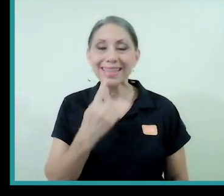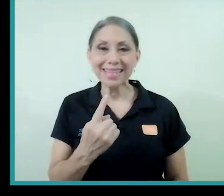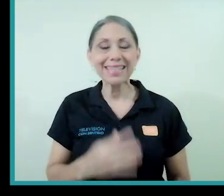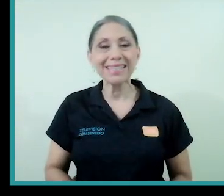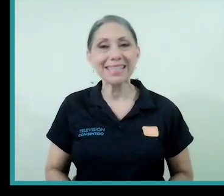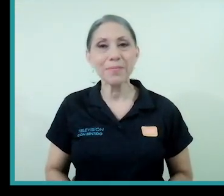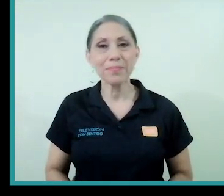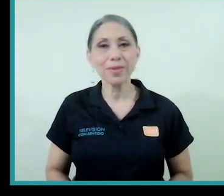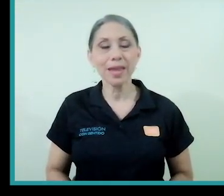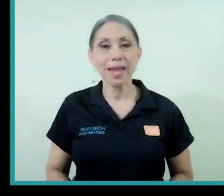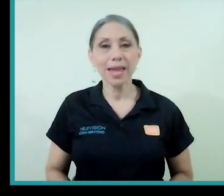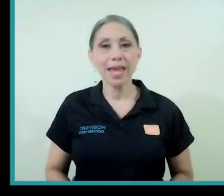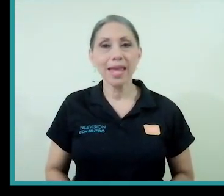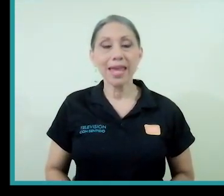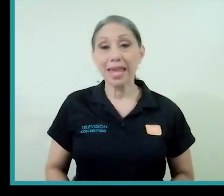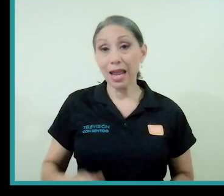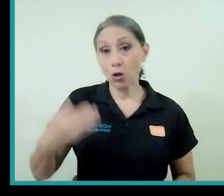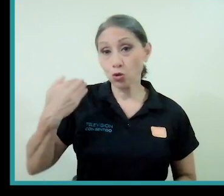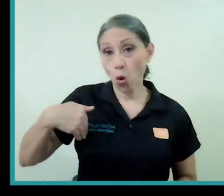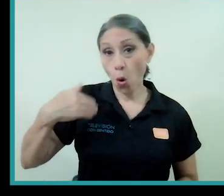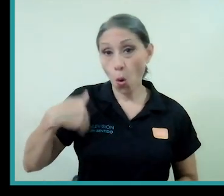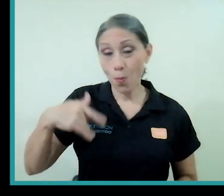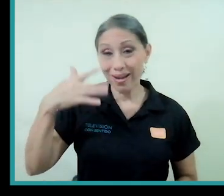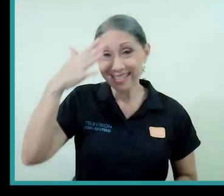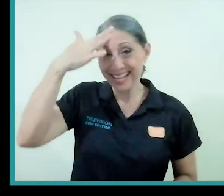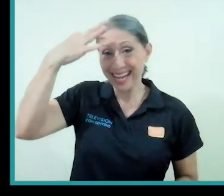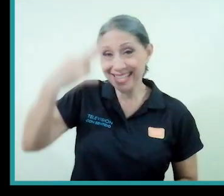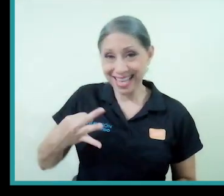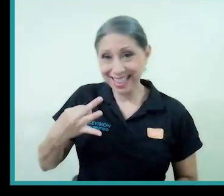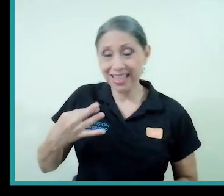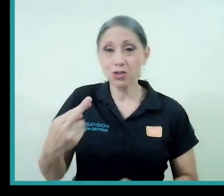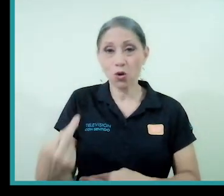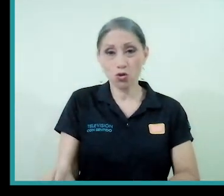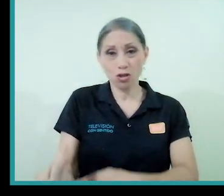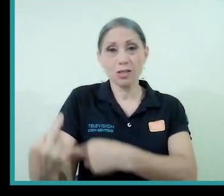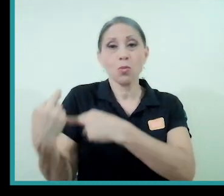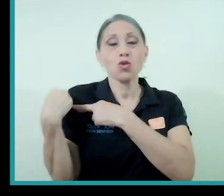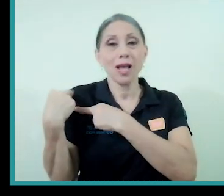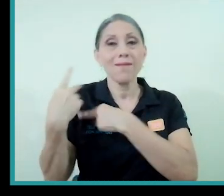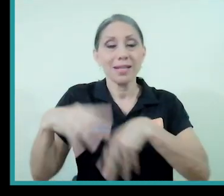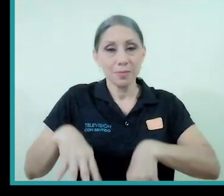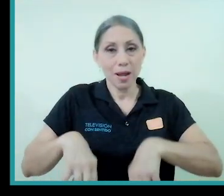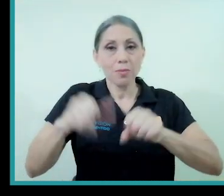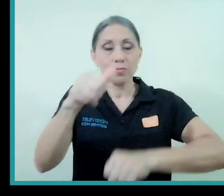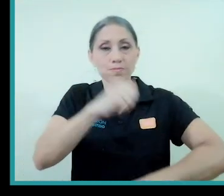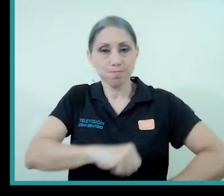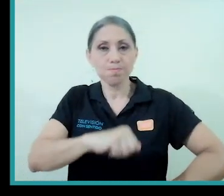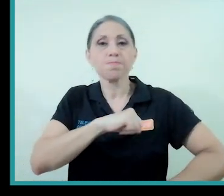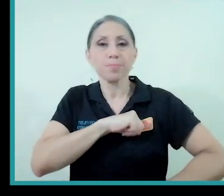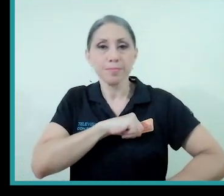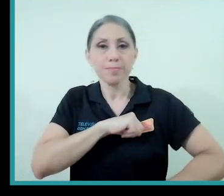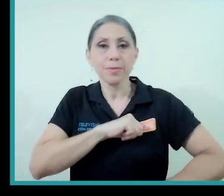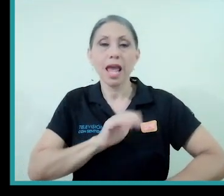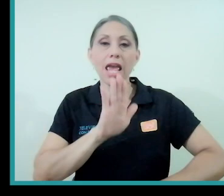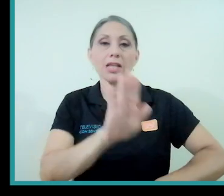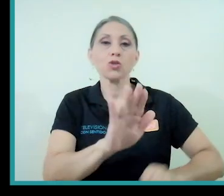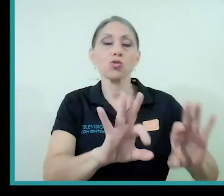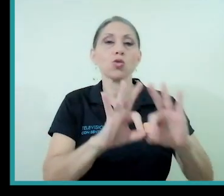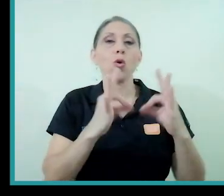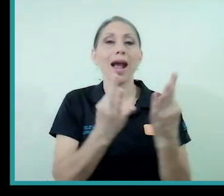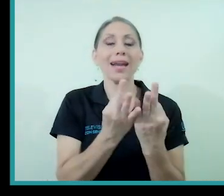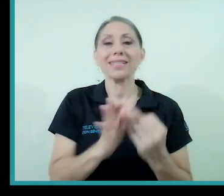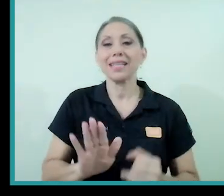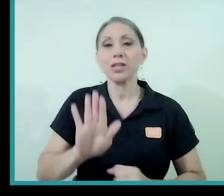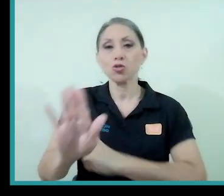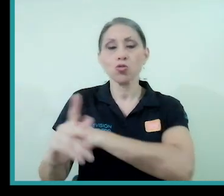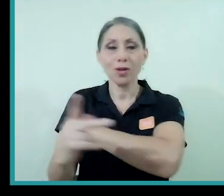los hombres creyentes son los responsables para ejercer la autoridad en sus hogares y en su